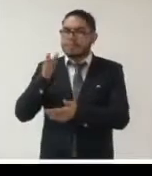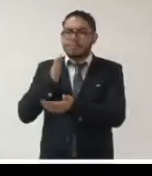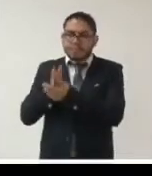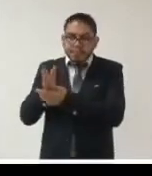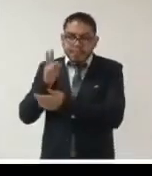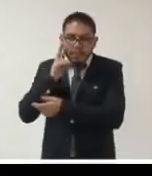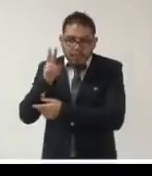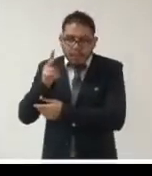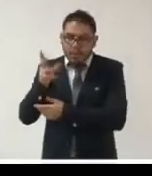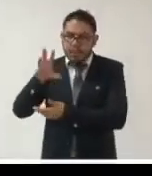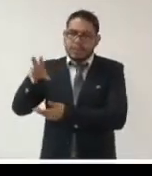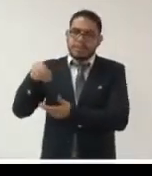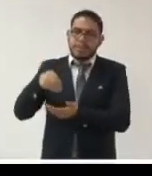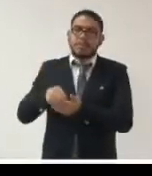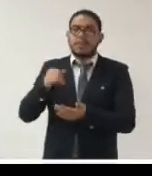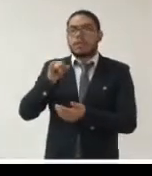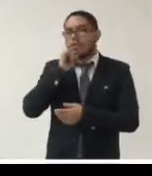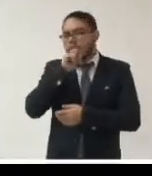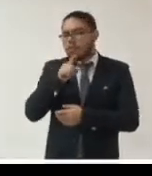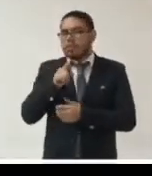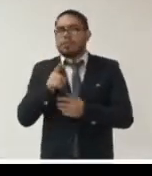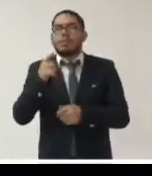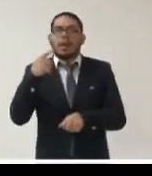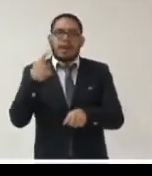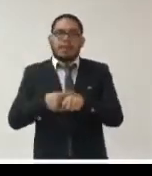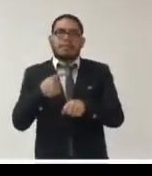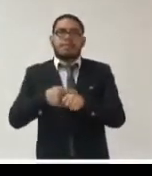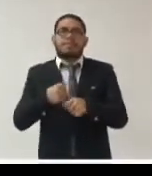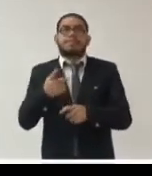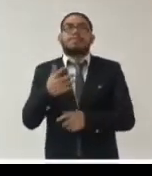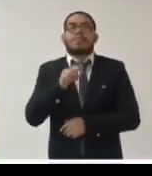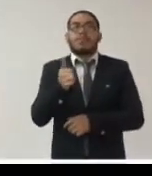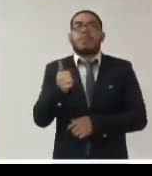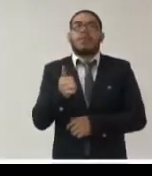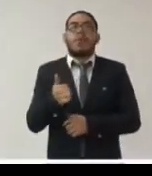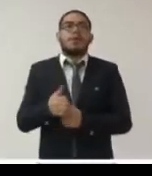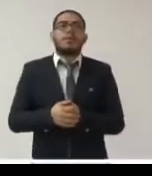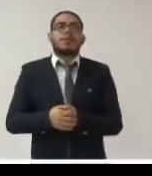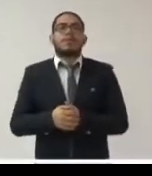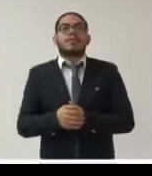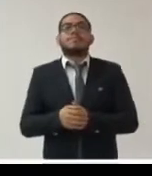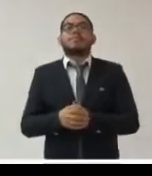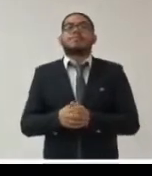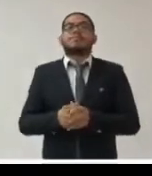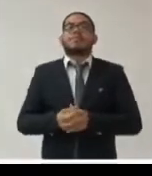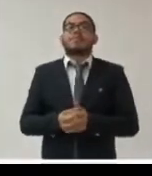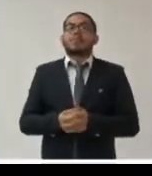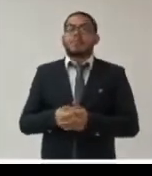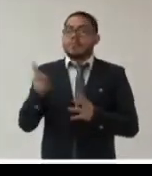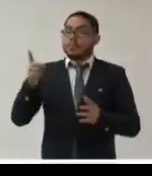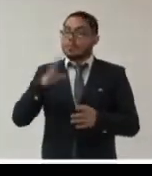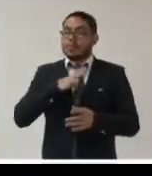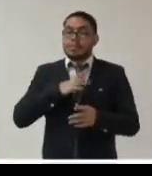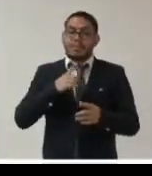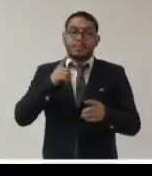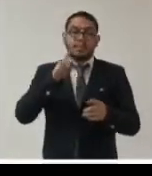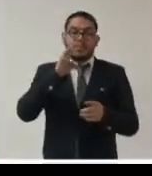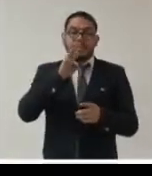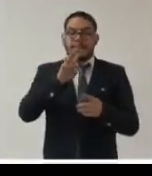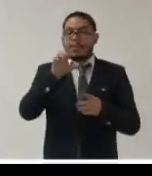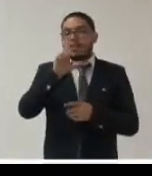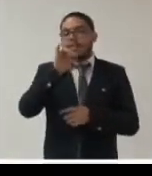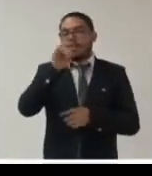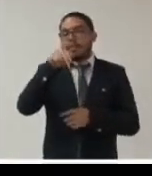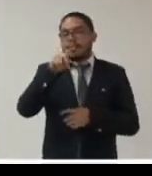relacionadas con esta enfermedad además el micrositio contiene enlaces a otros micrositios por